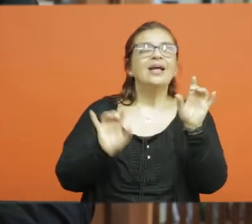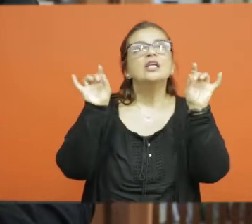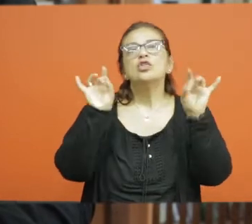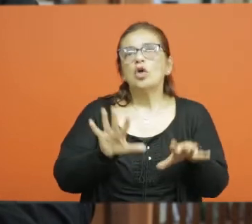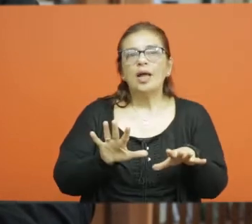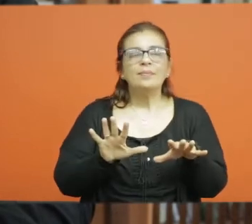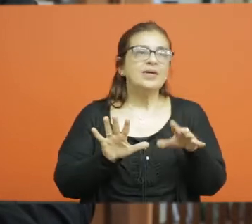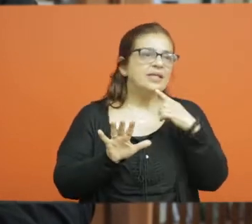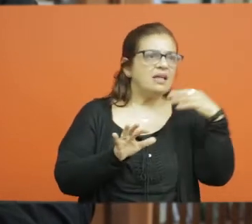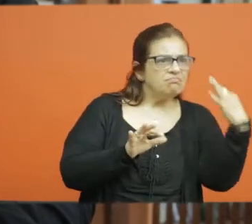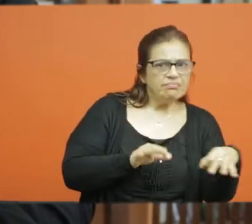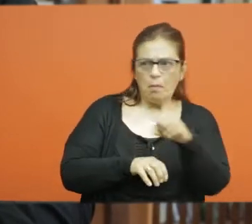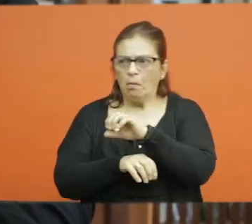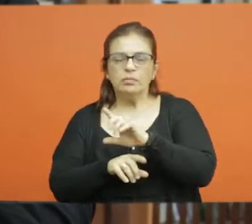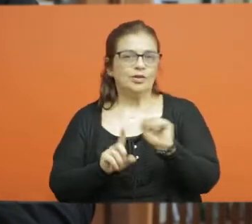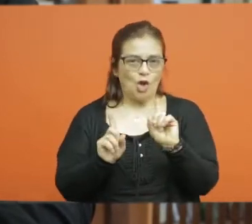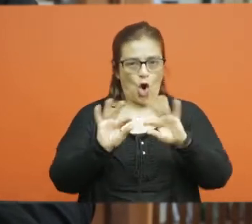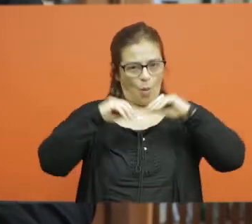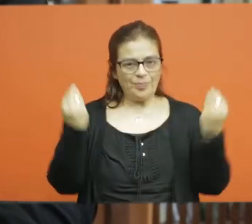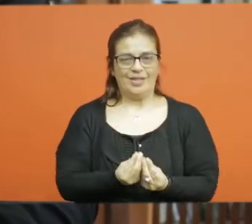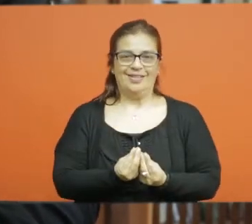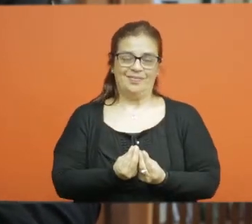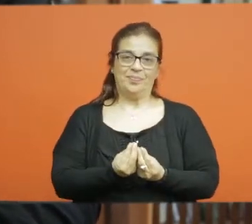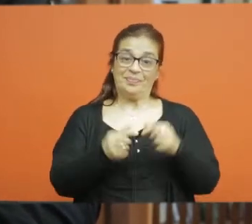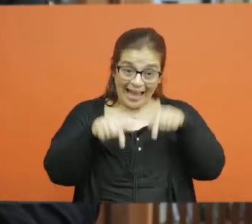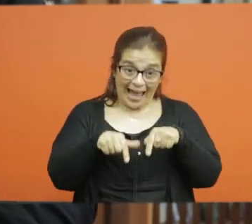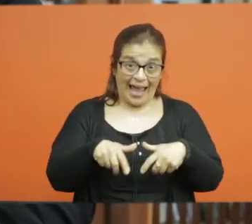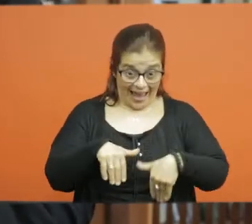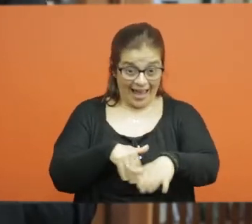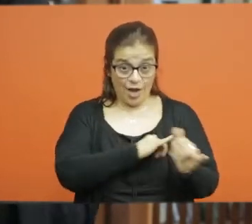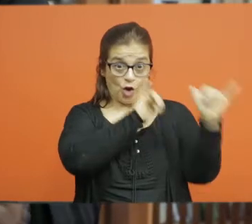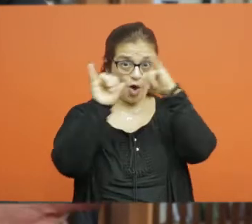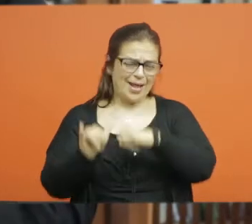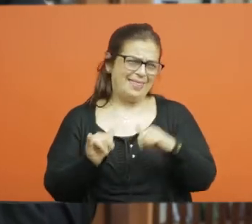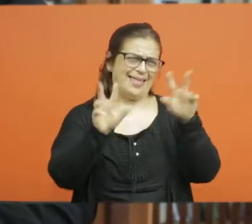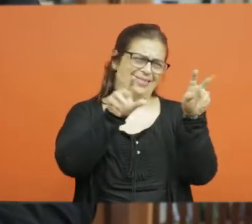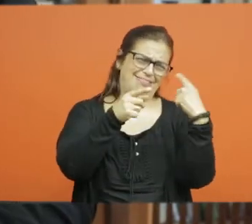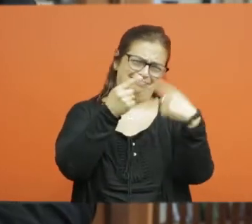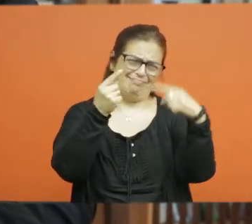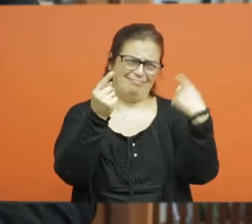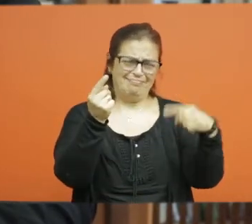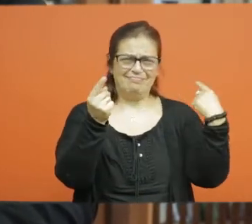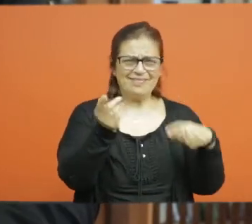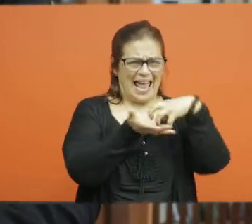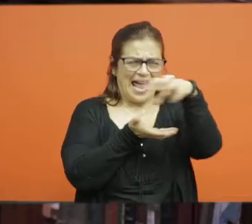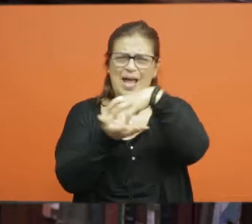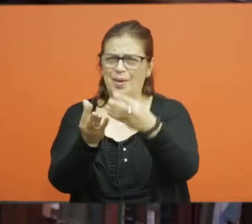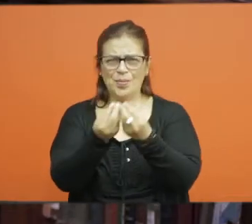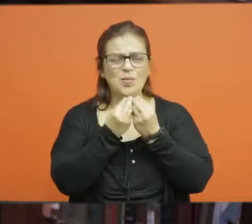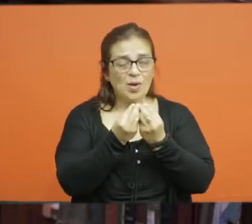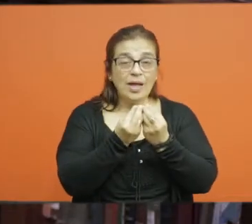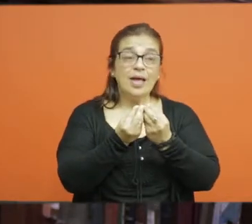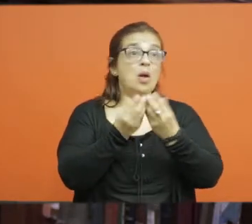son multitemáticas, multidisciplinarias en el sentido de que hay varias disciplinas, hay distintos ejes, tres ejes.